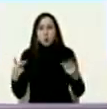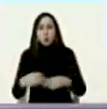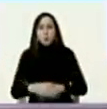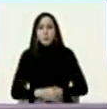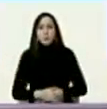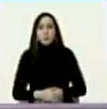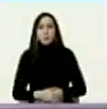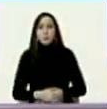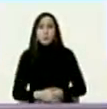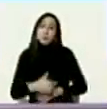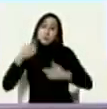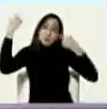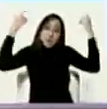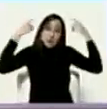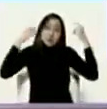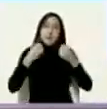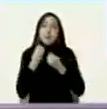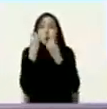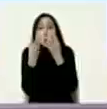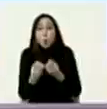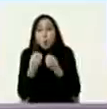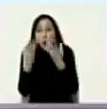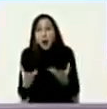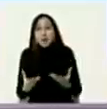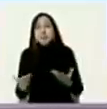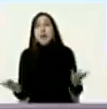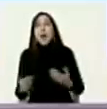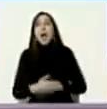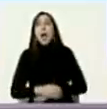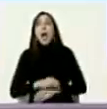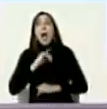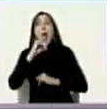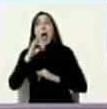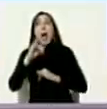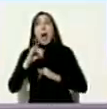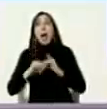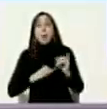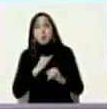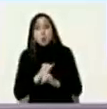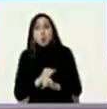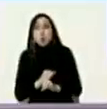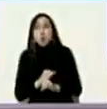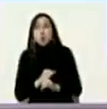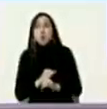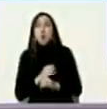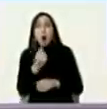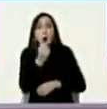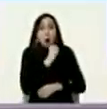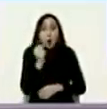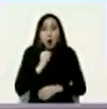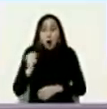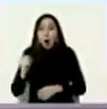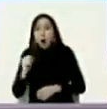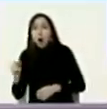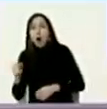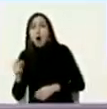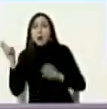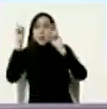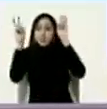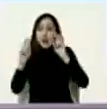y el comandante Chávez cuenta que él venía a una rueda de prensa internacional no a una comparecencia una cadena con unos temas